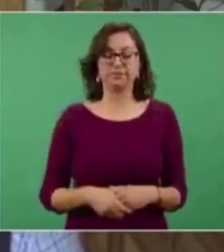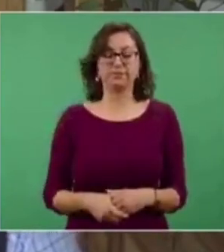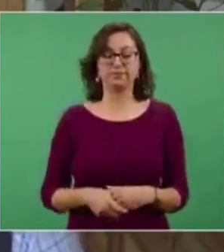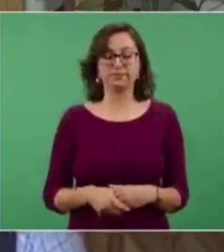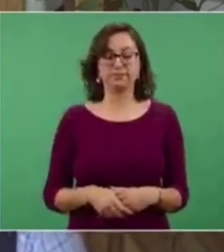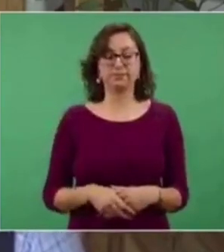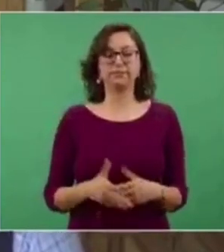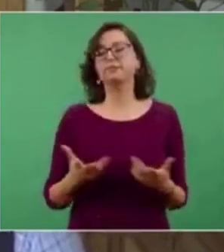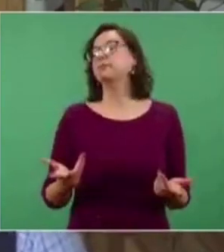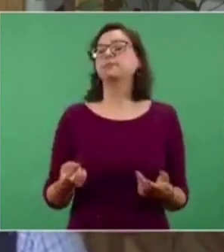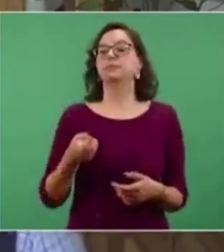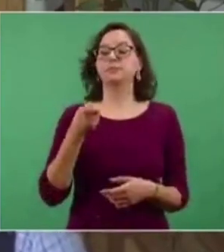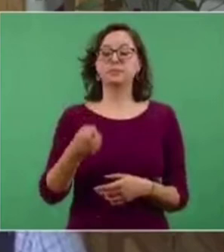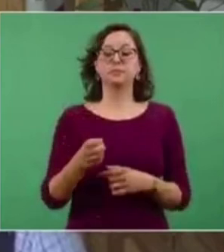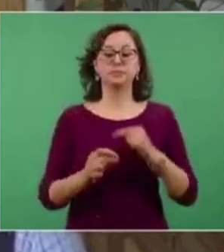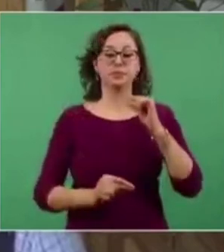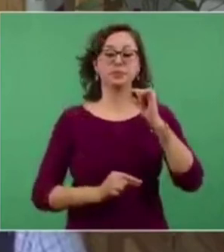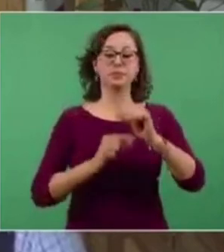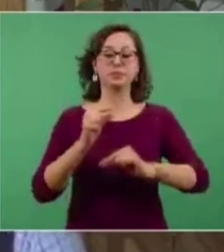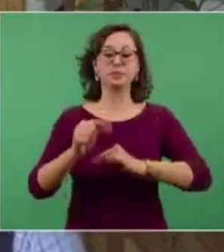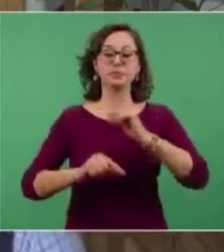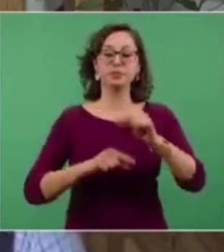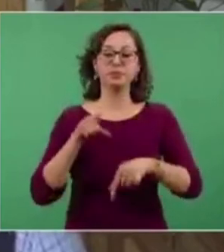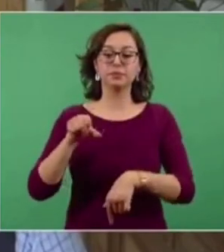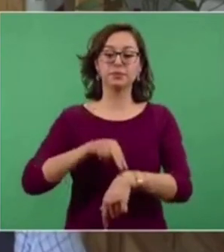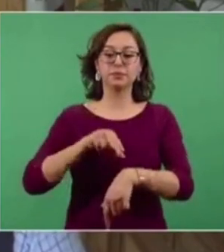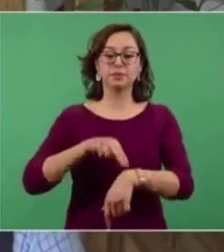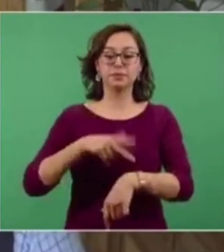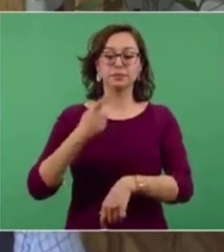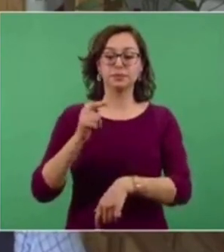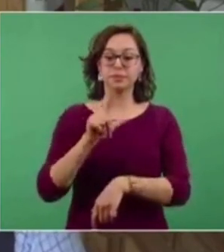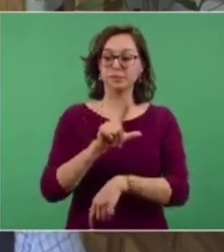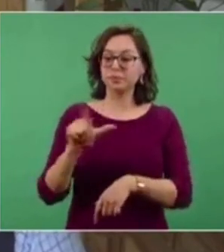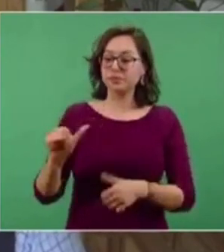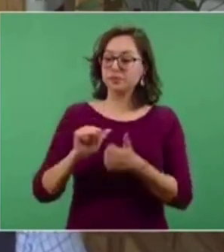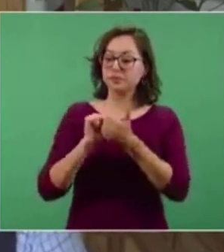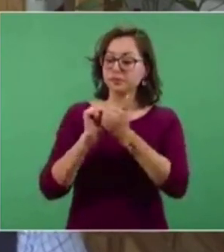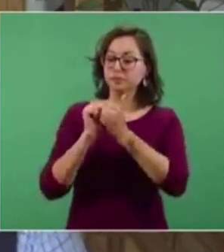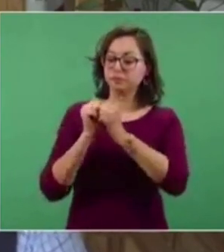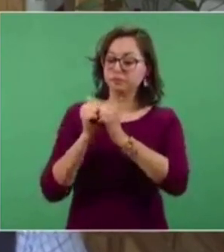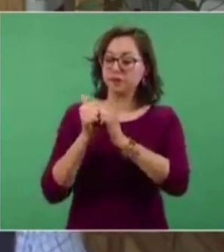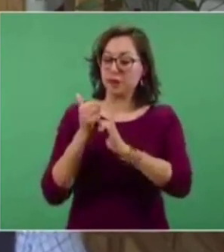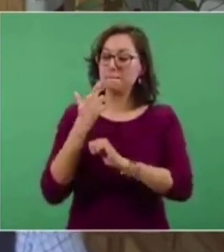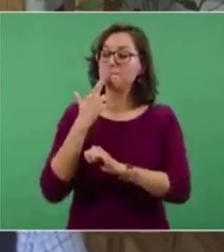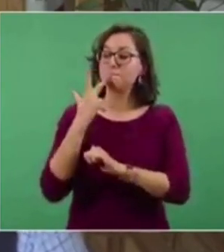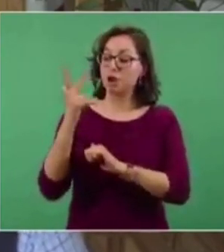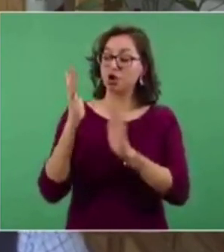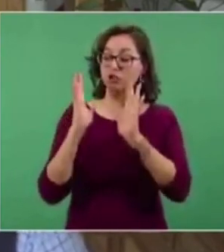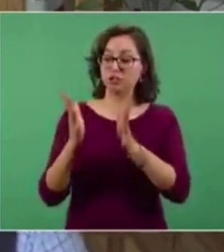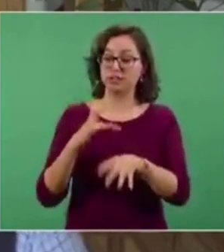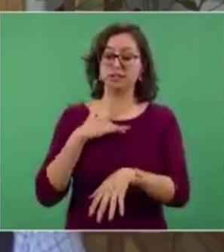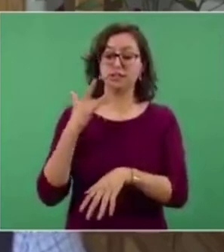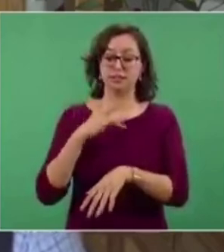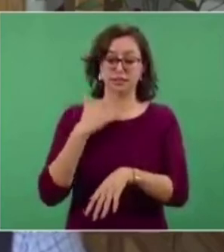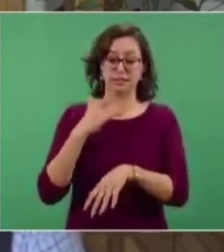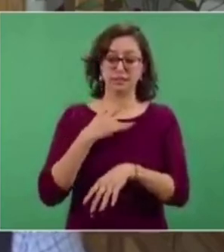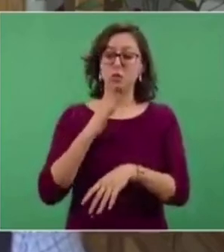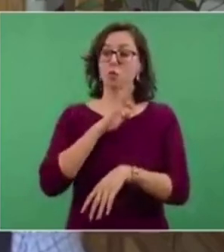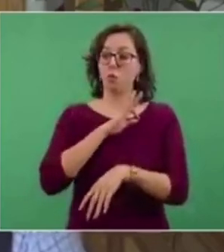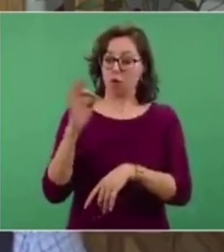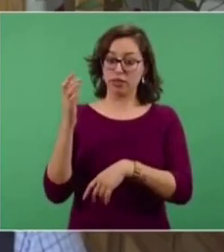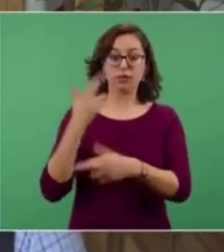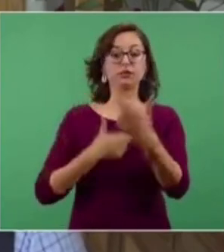enfermedad. Entonces, en la medida que el doctor Hugo López-Gatell se sienta ya en las condiciones de poder retomar sus